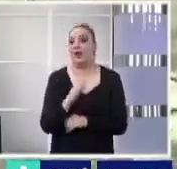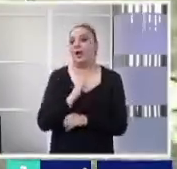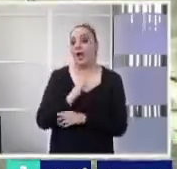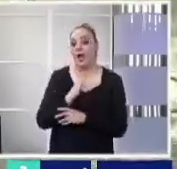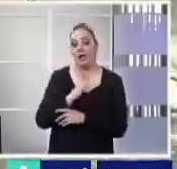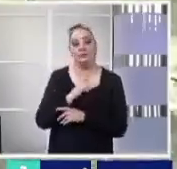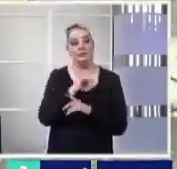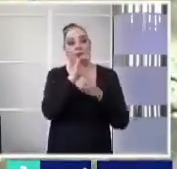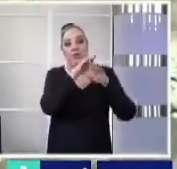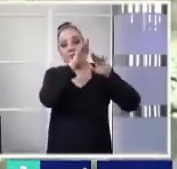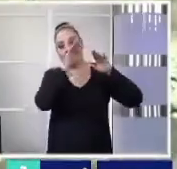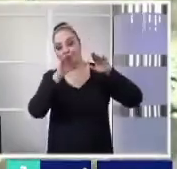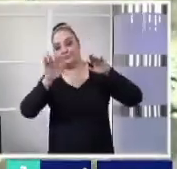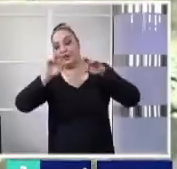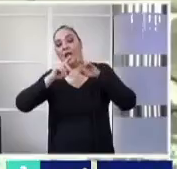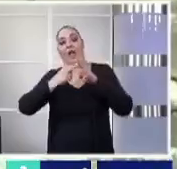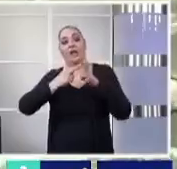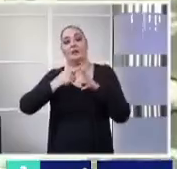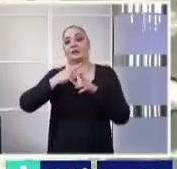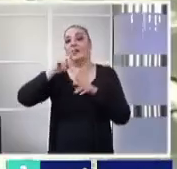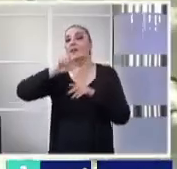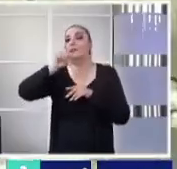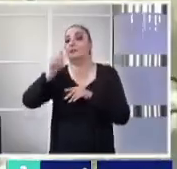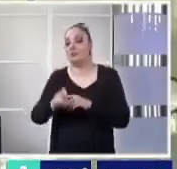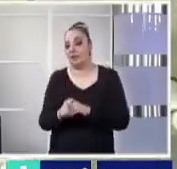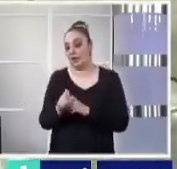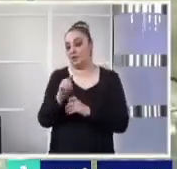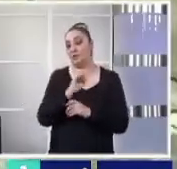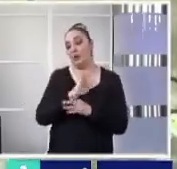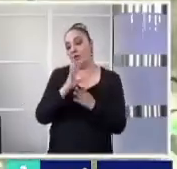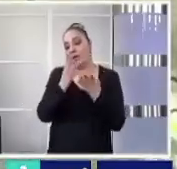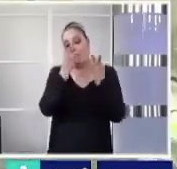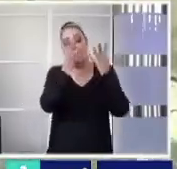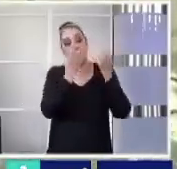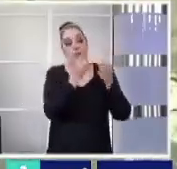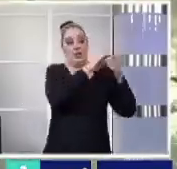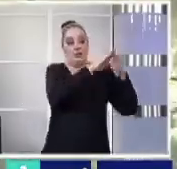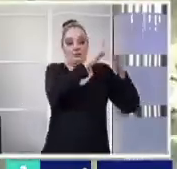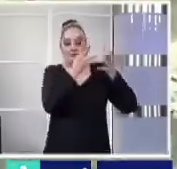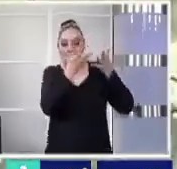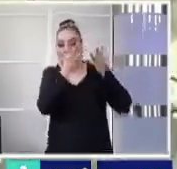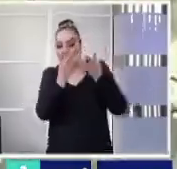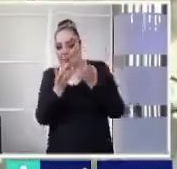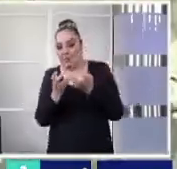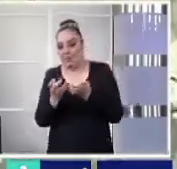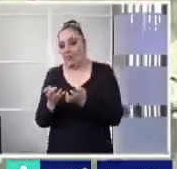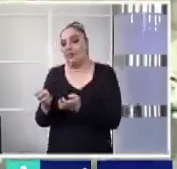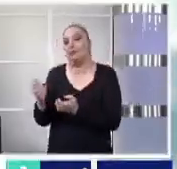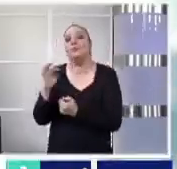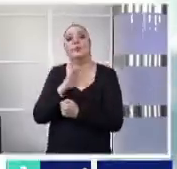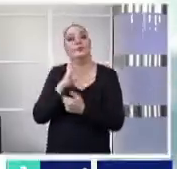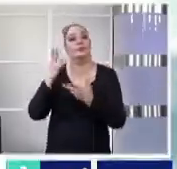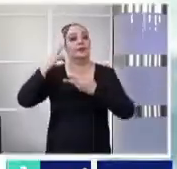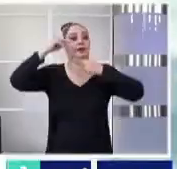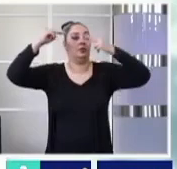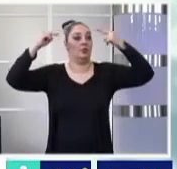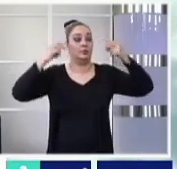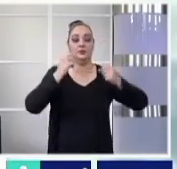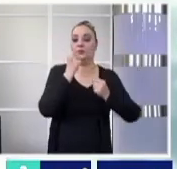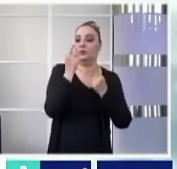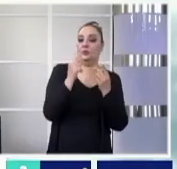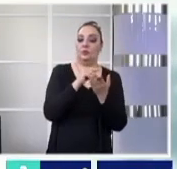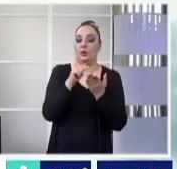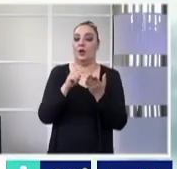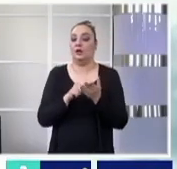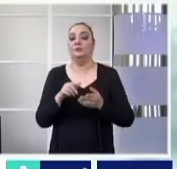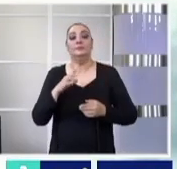hacia el este, hacia el estado de Texas, va a arrastrar humedad del océano Pacífico y va a incrementar la nubosidad en algunos puntos